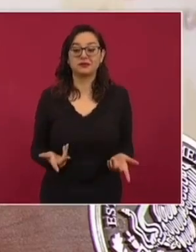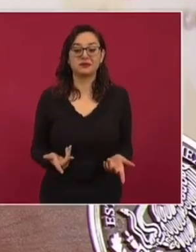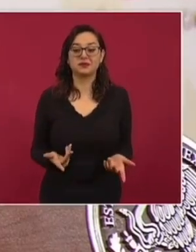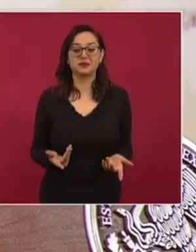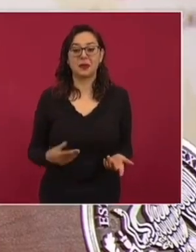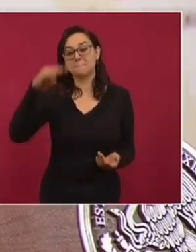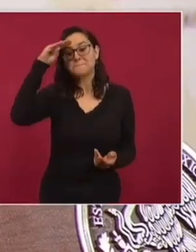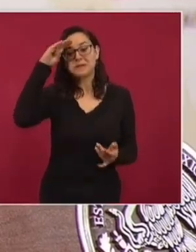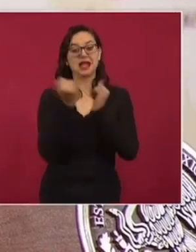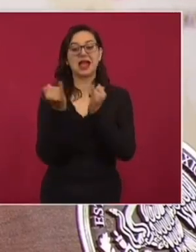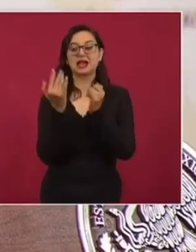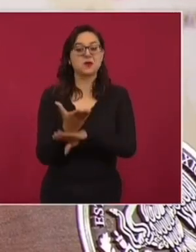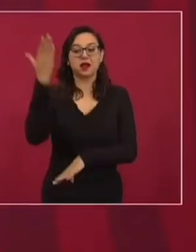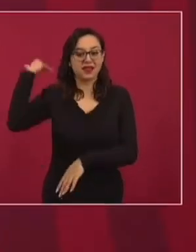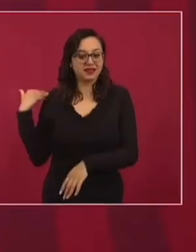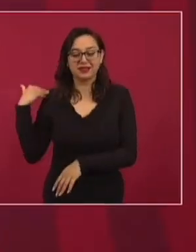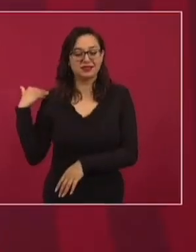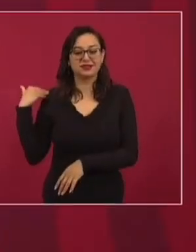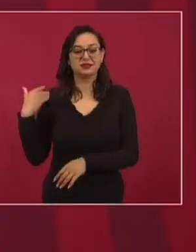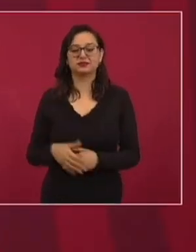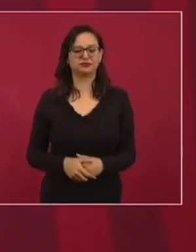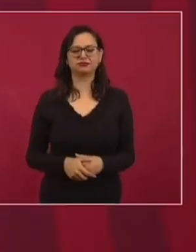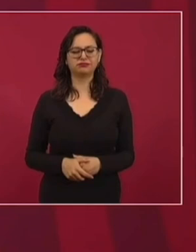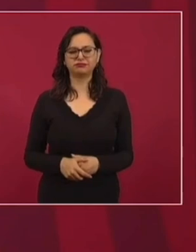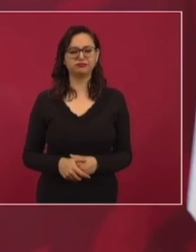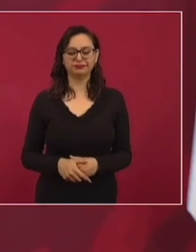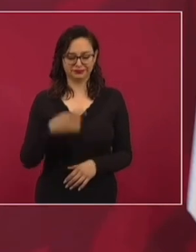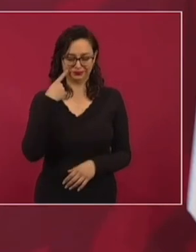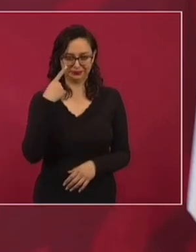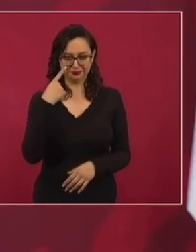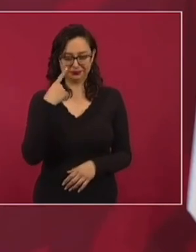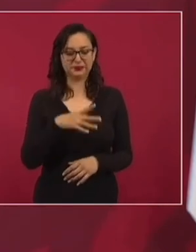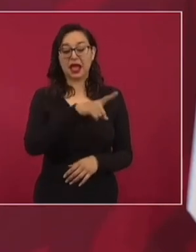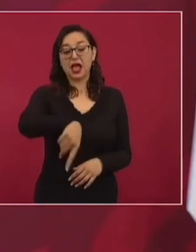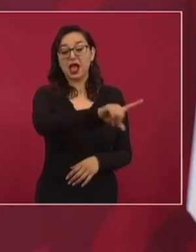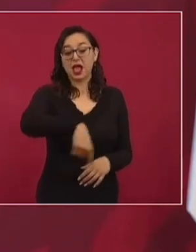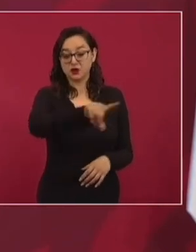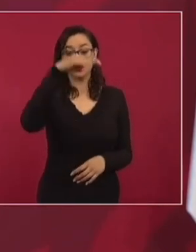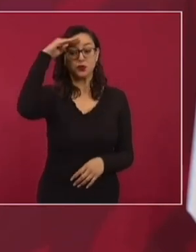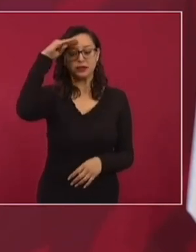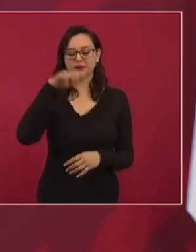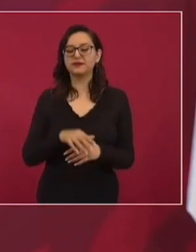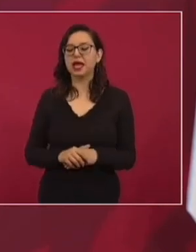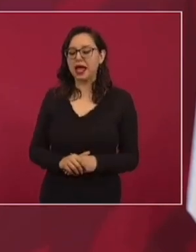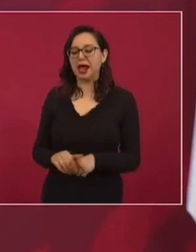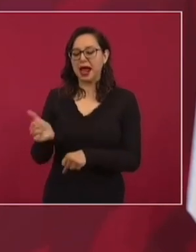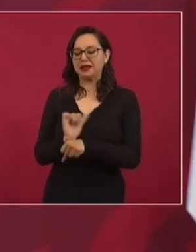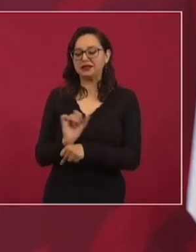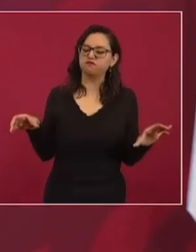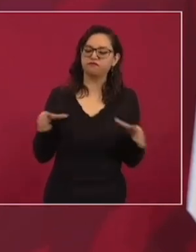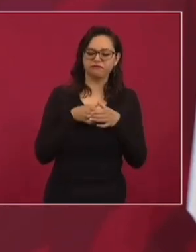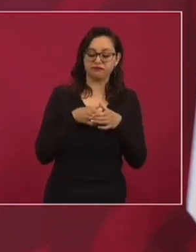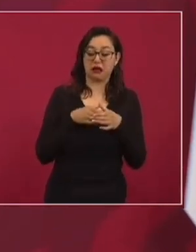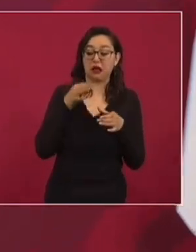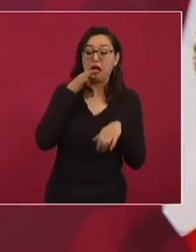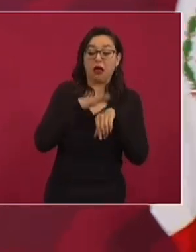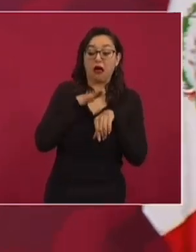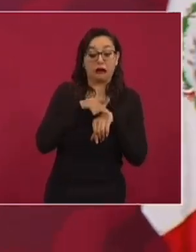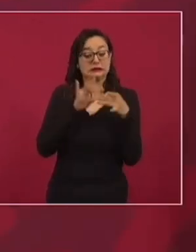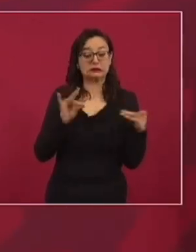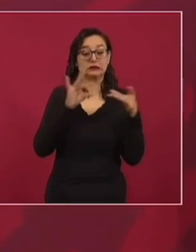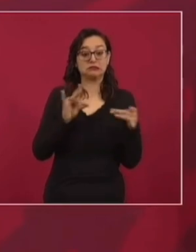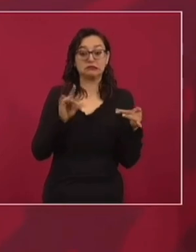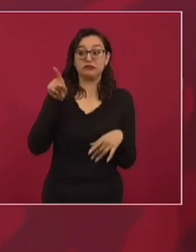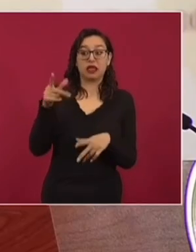piensan que es el tiempo de antes. A ver, convocamos a 10 artistas famosos. Y decimos